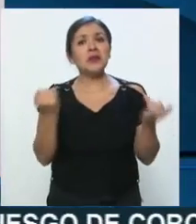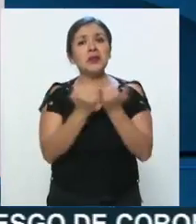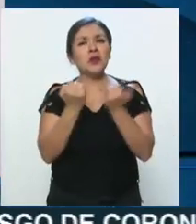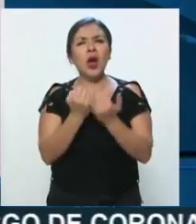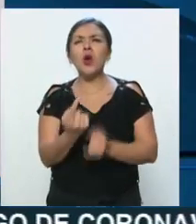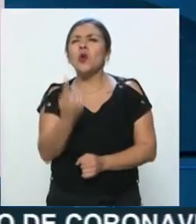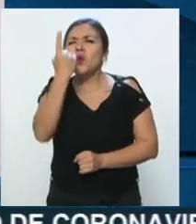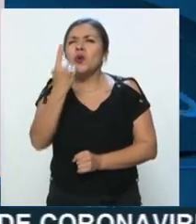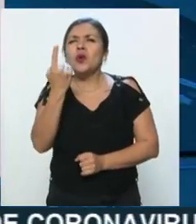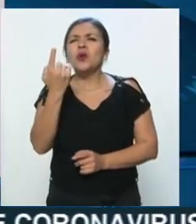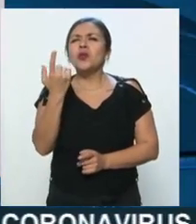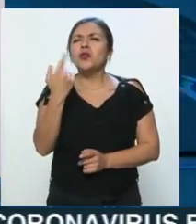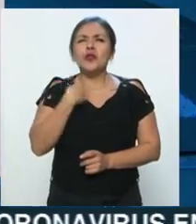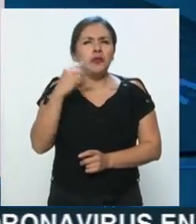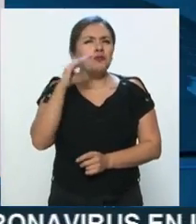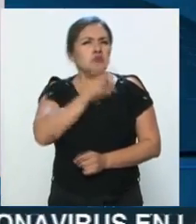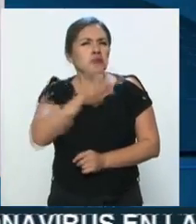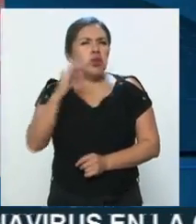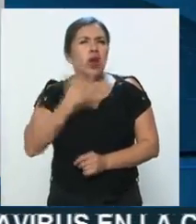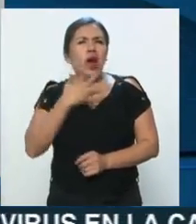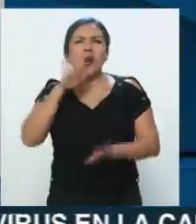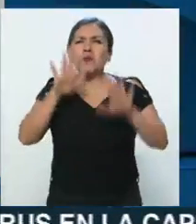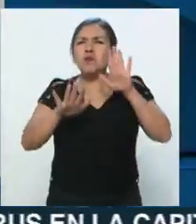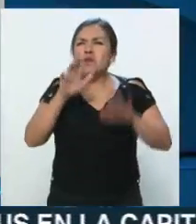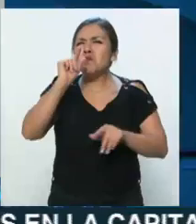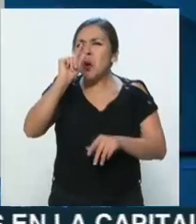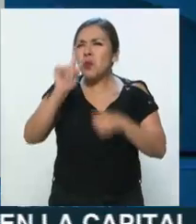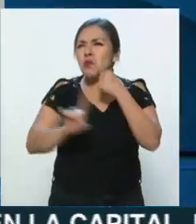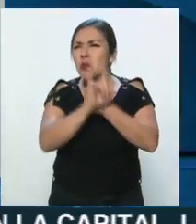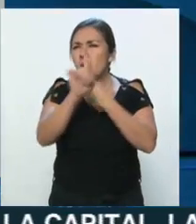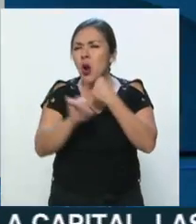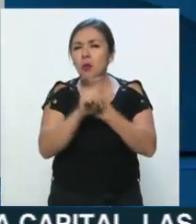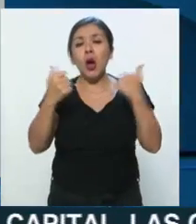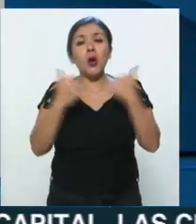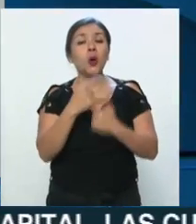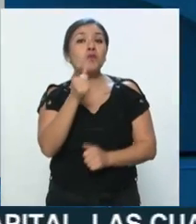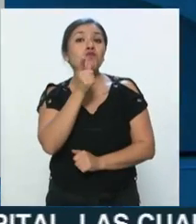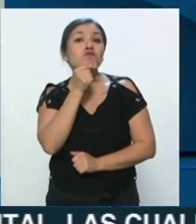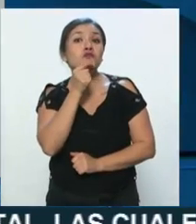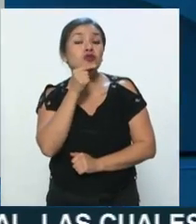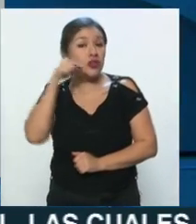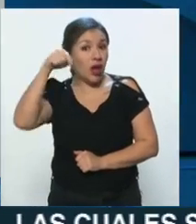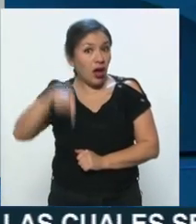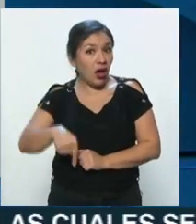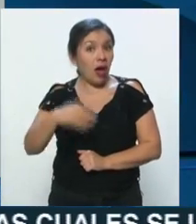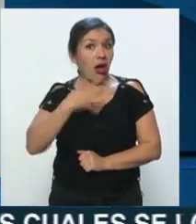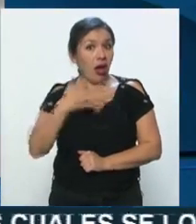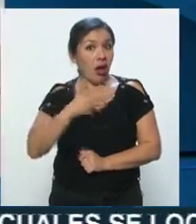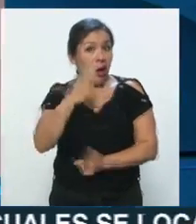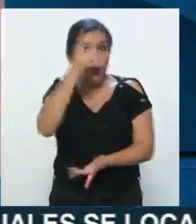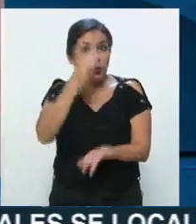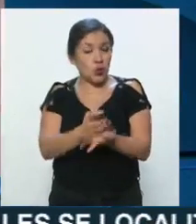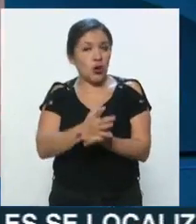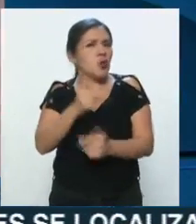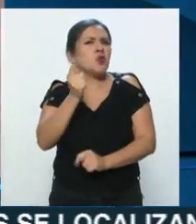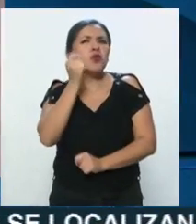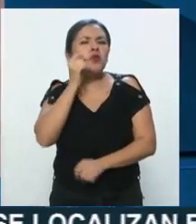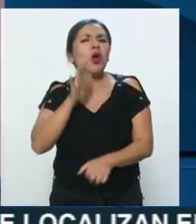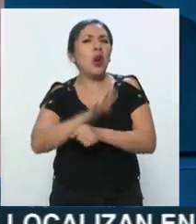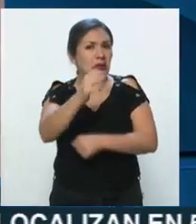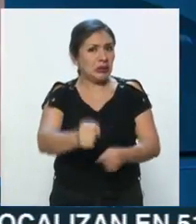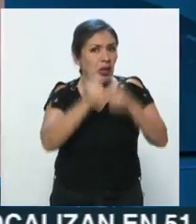que íbamos, pues pudimos haber tenido problema, nuestra policía única, porque aquí no importa que sea de seguridad